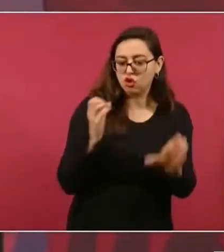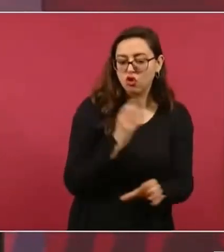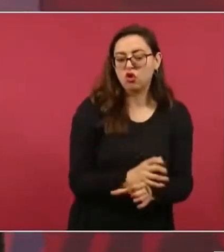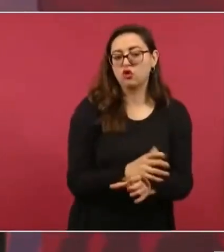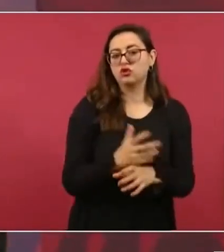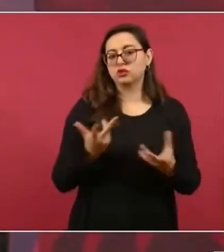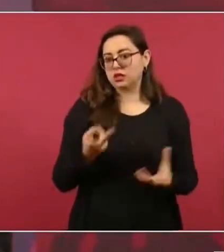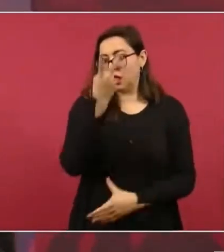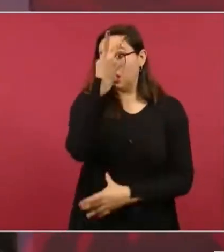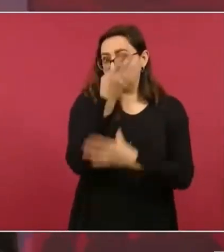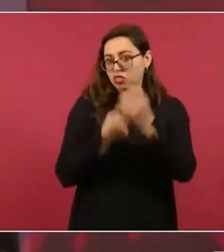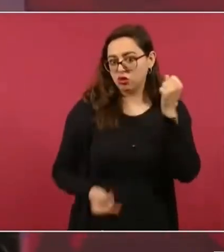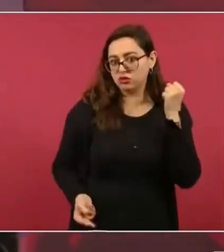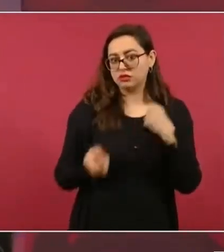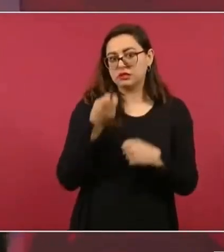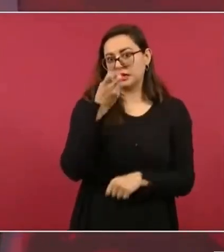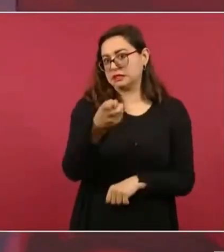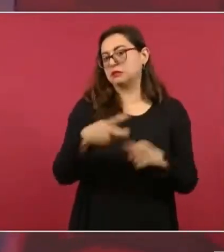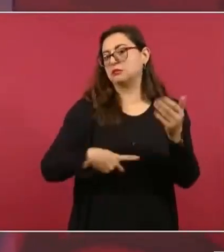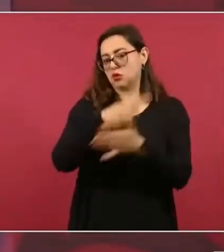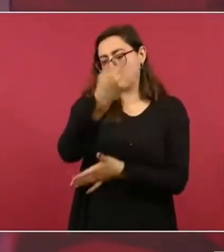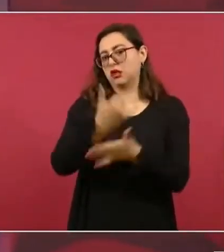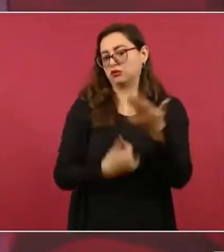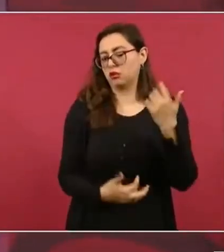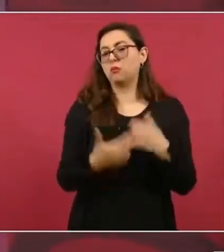Estoy más por ese proyecto, estamos